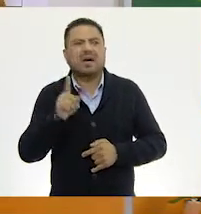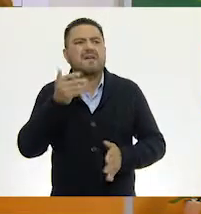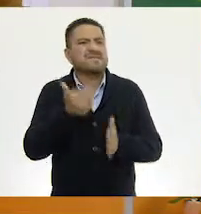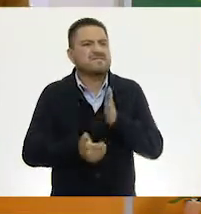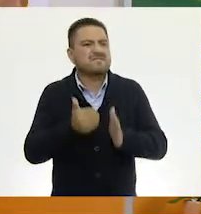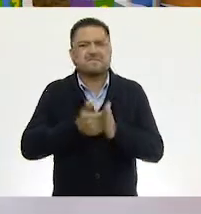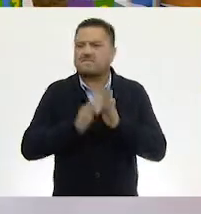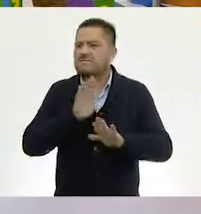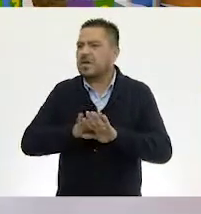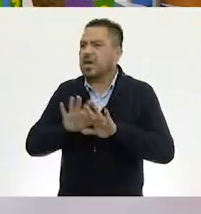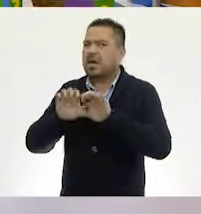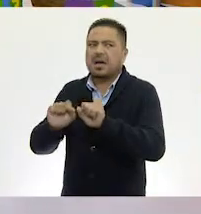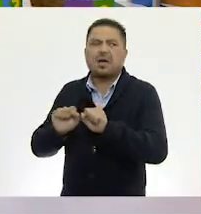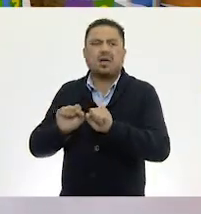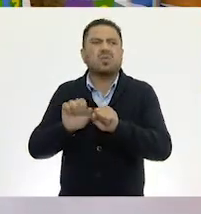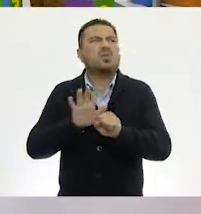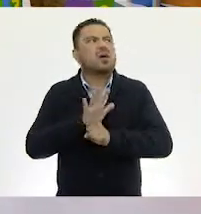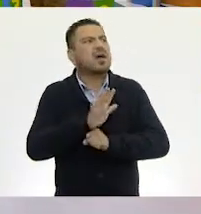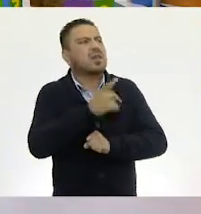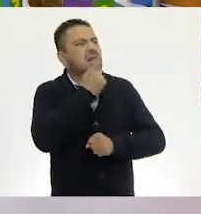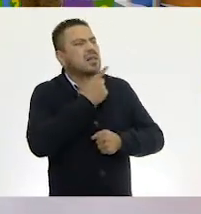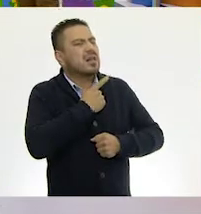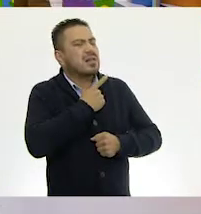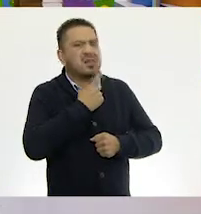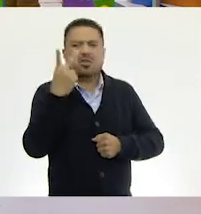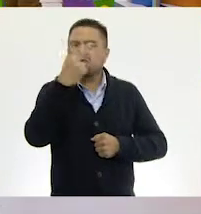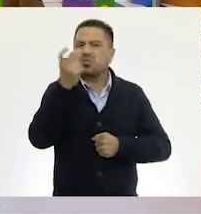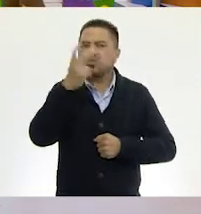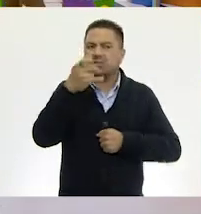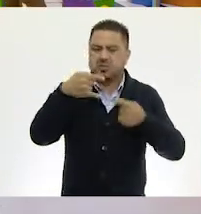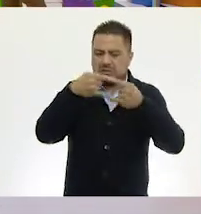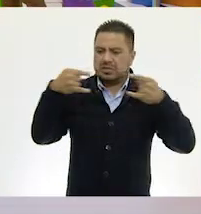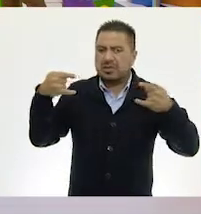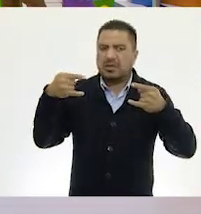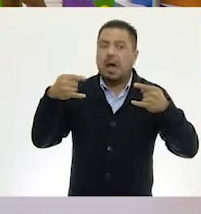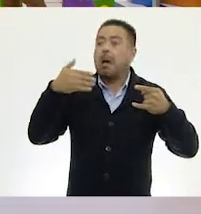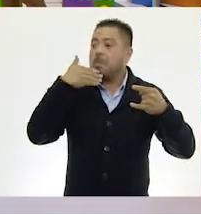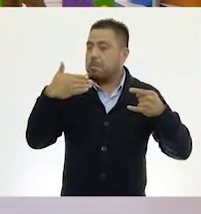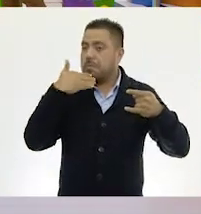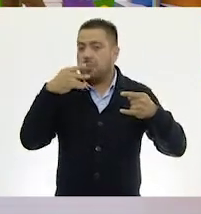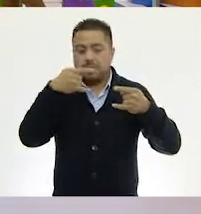faltan. ¿Uno de qué? ¿Uno de qué? 200. Muy bien, 200.